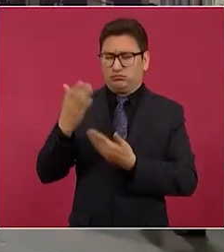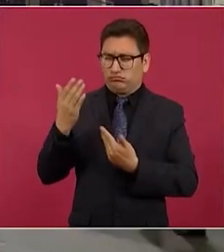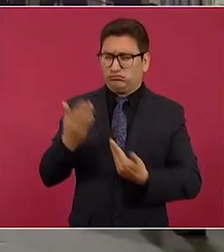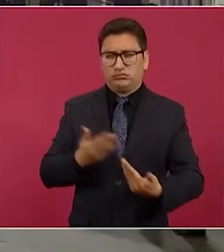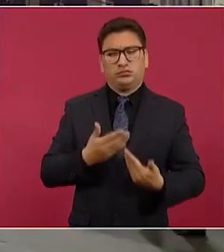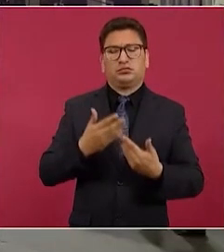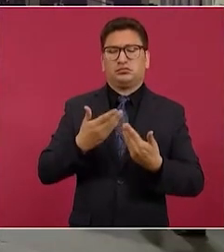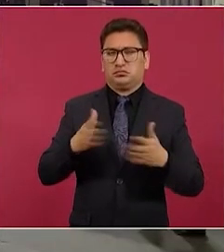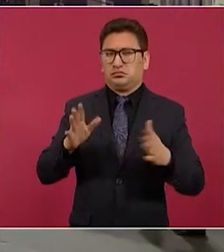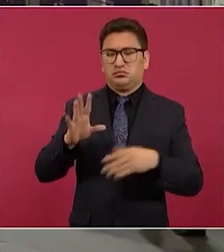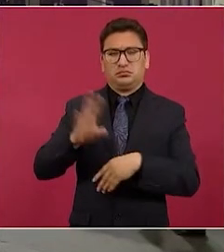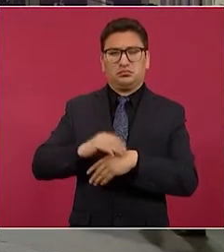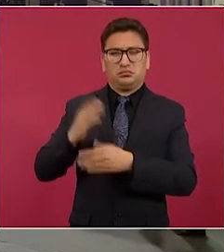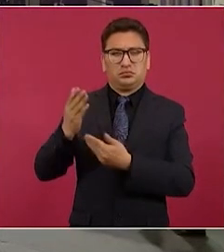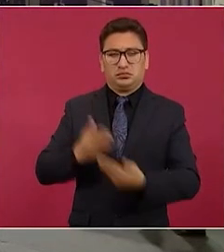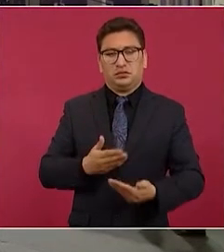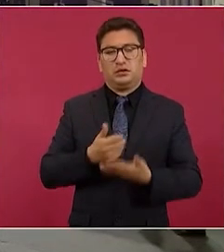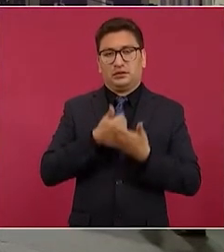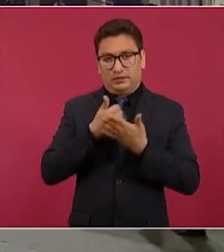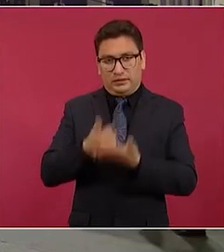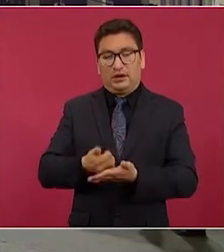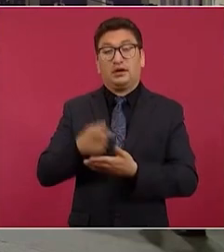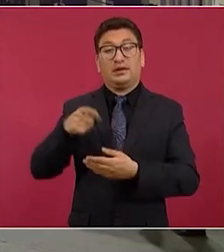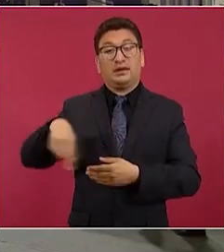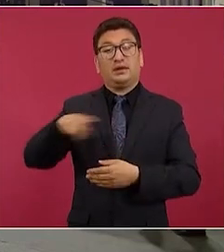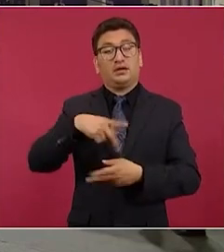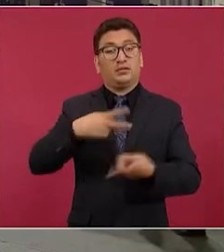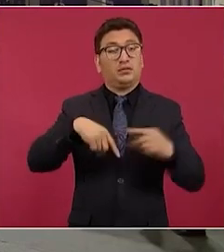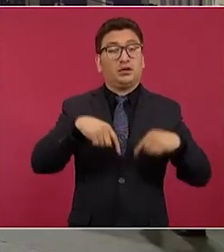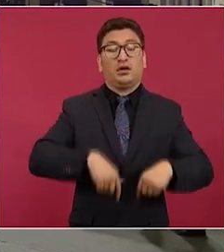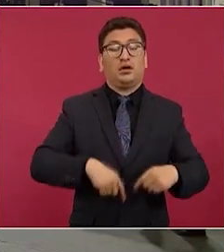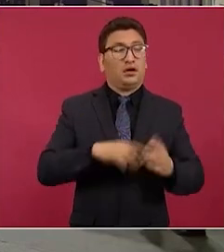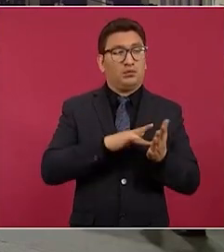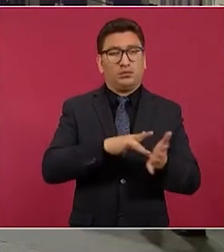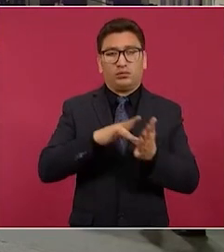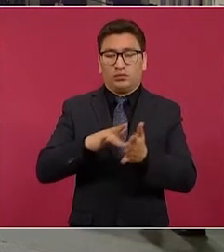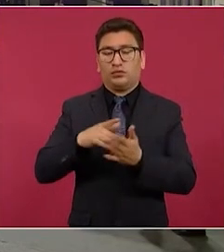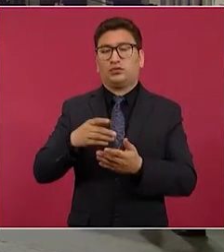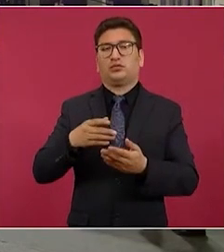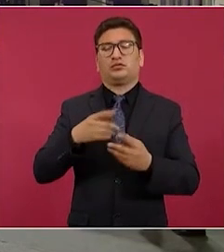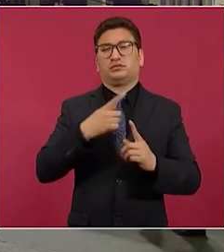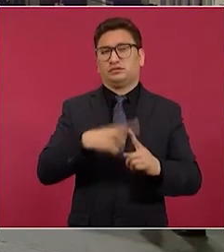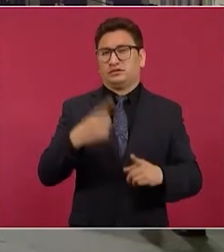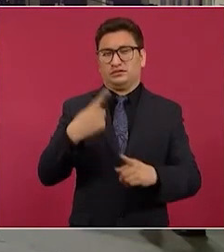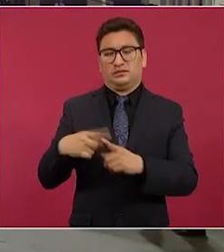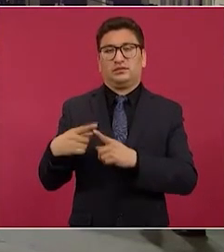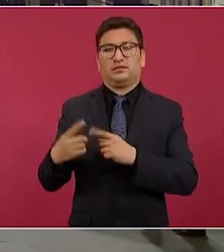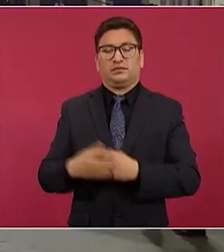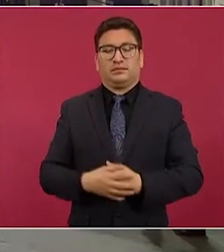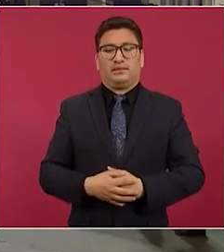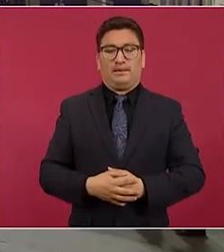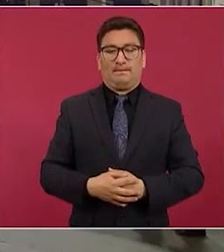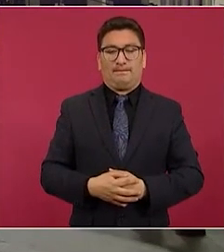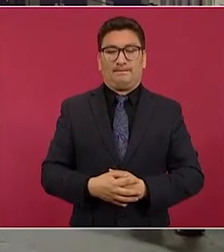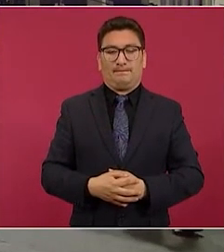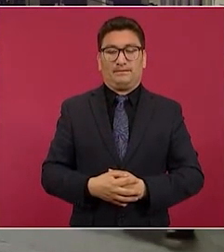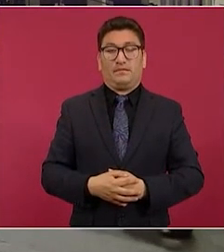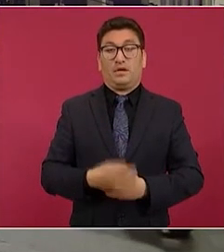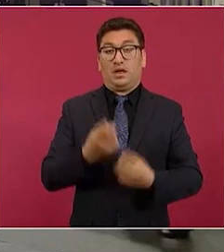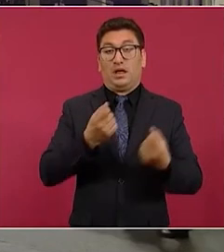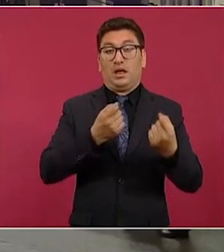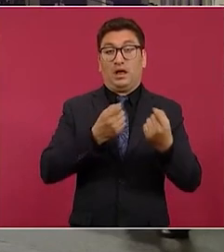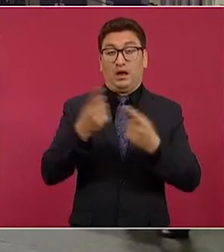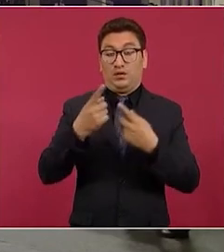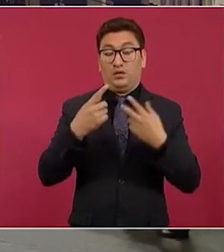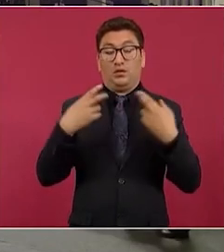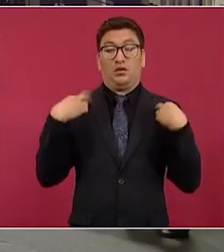asilo y contribuyeron. Fueron maestros en las universidades